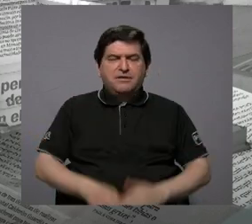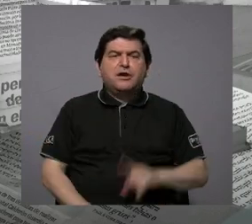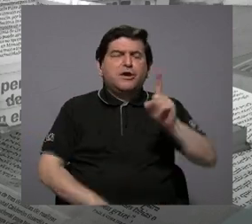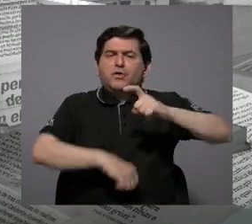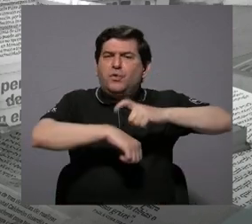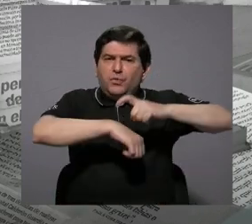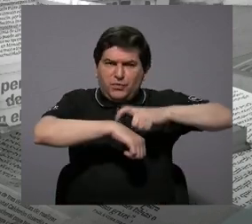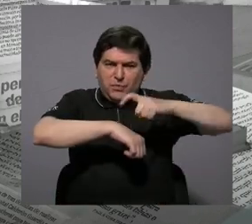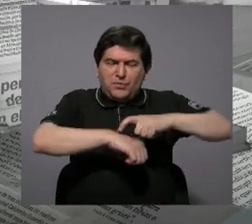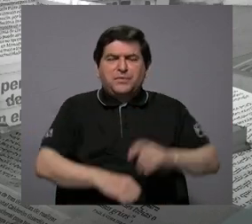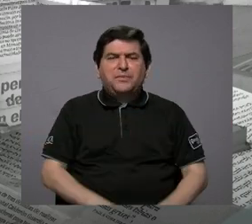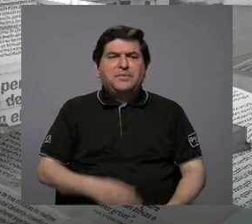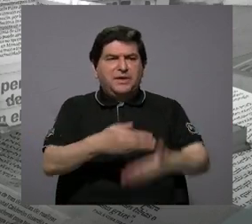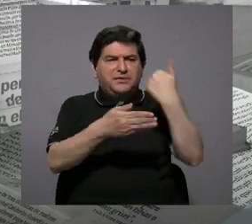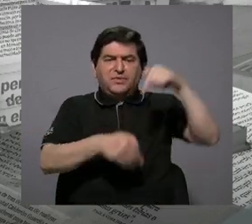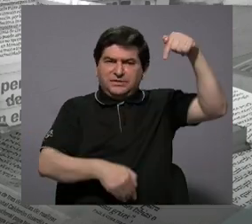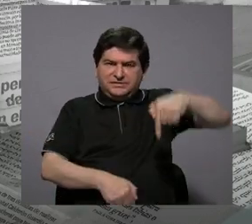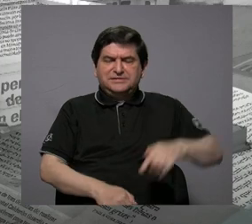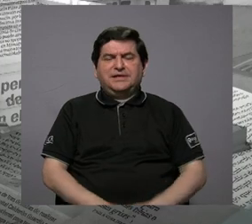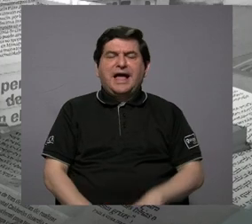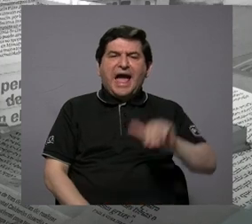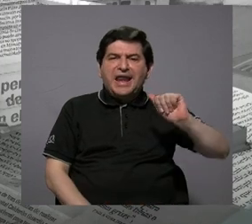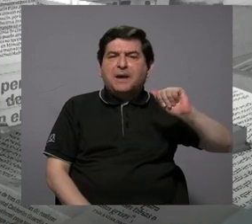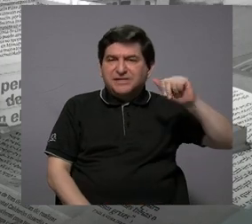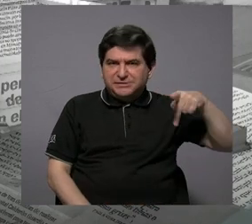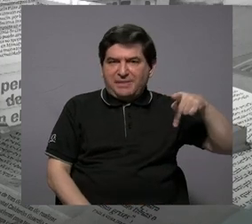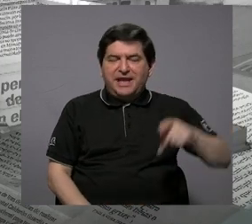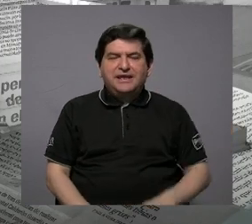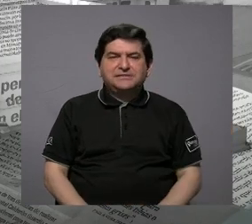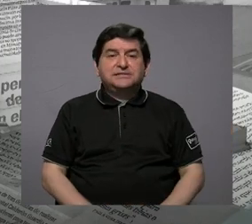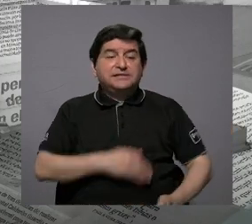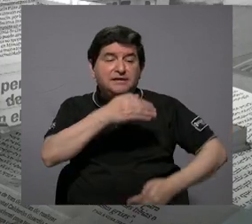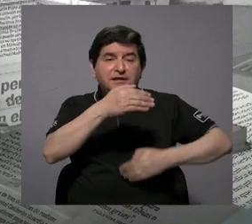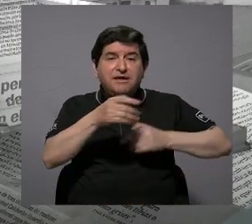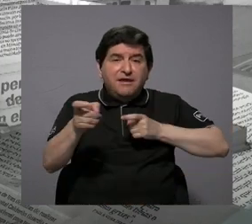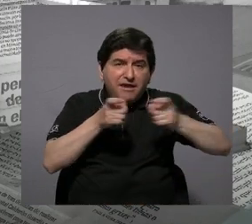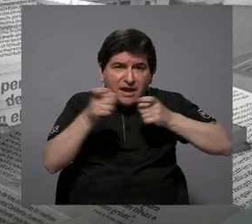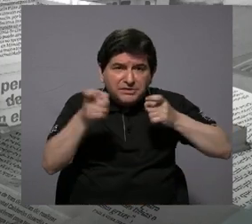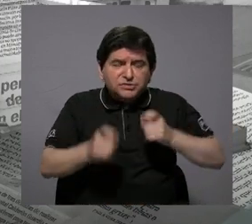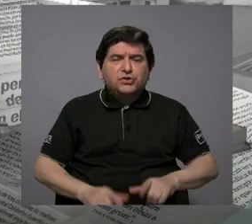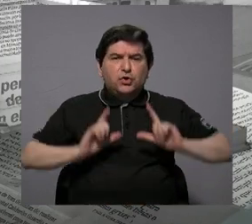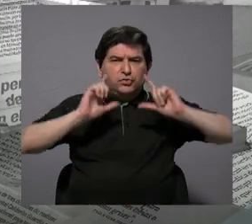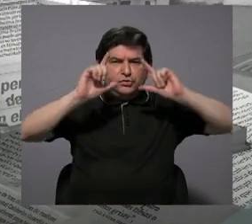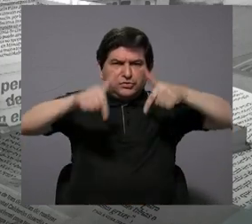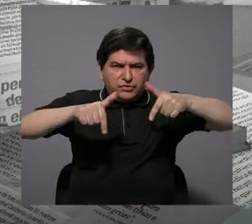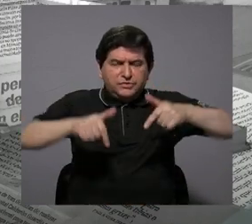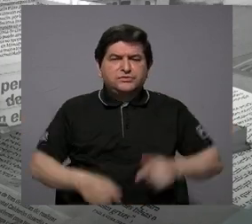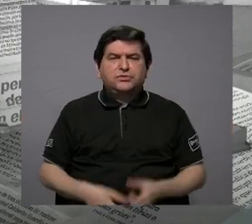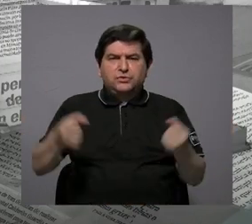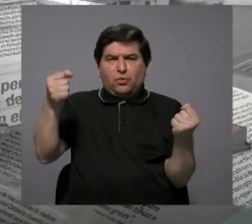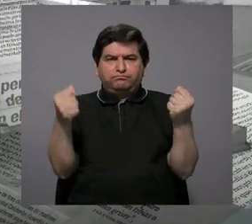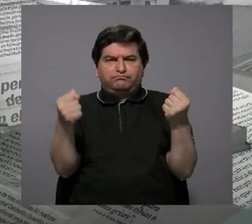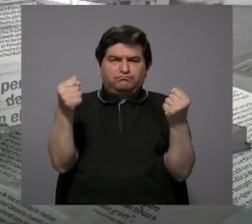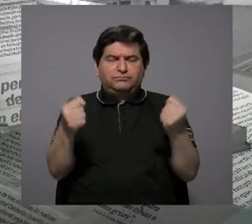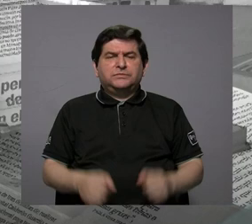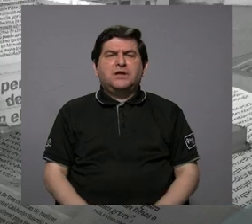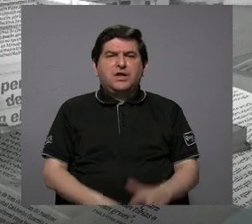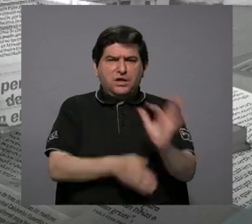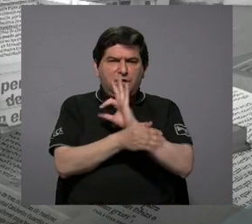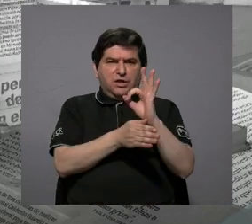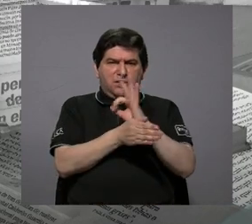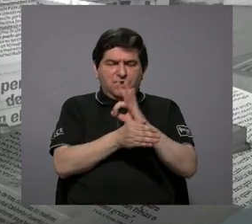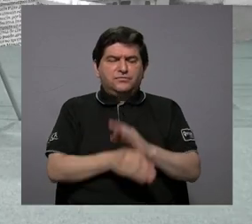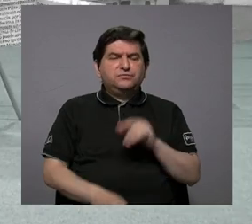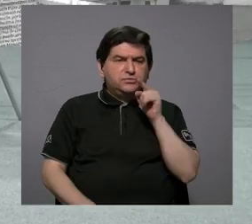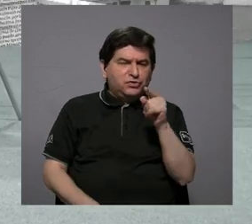momento el año pasado con nosotros y también gestión de residuos de los vehículos y la eficiencia